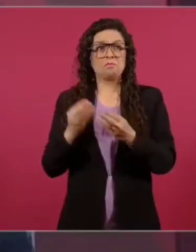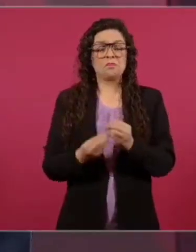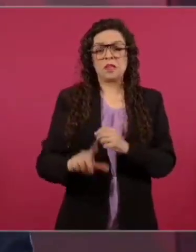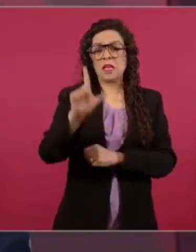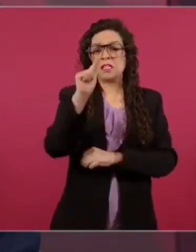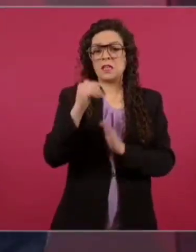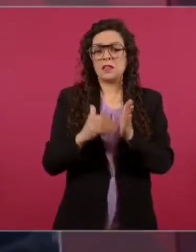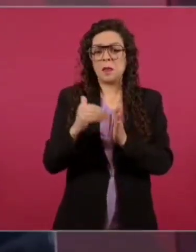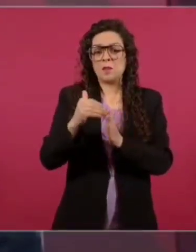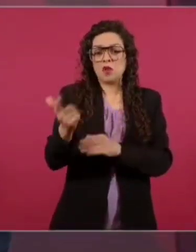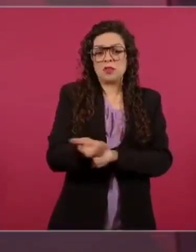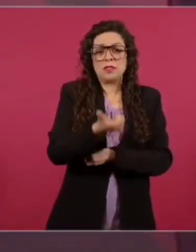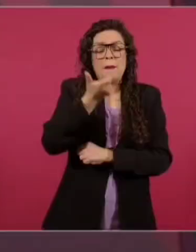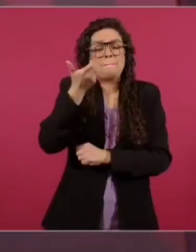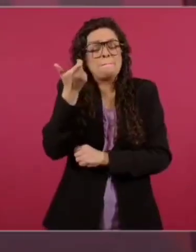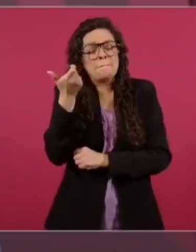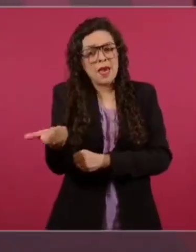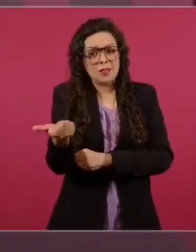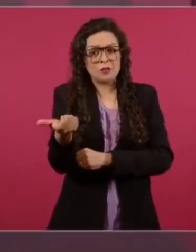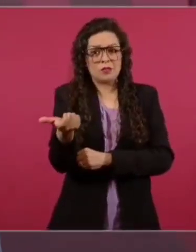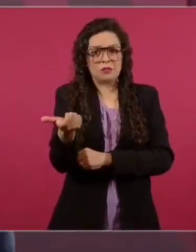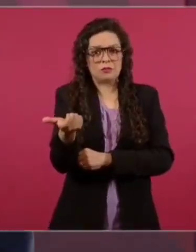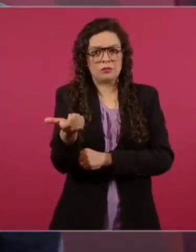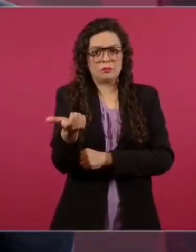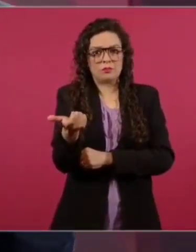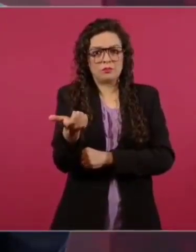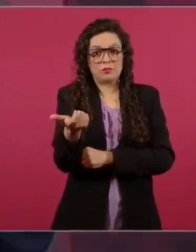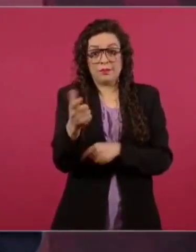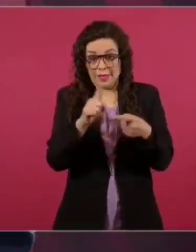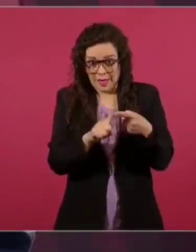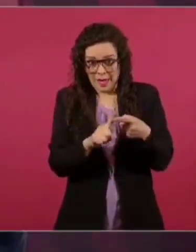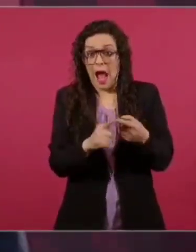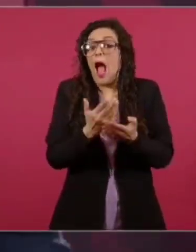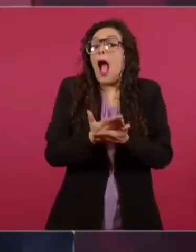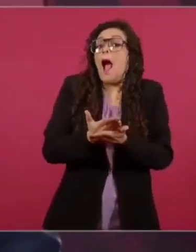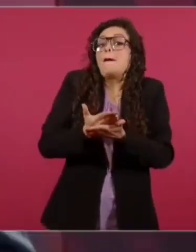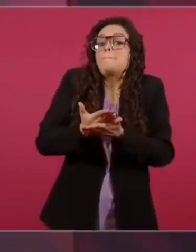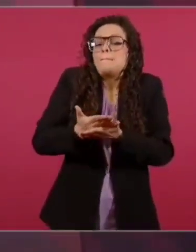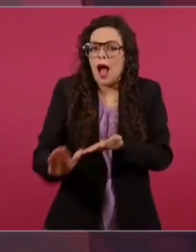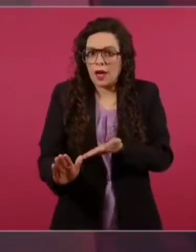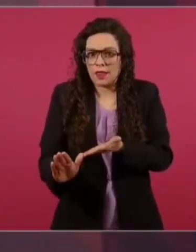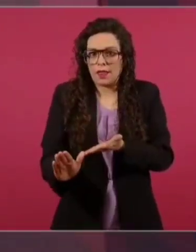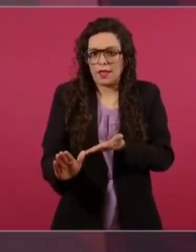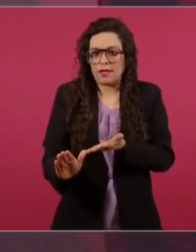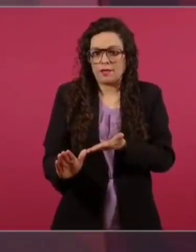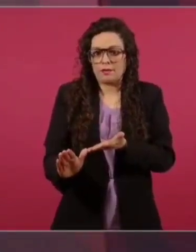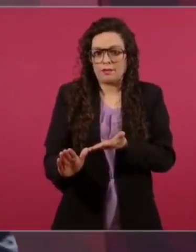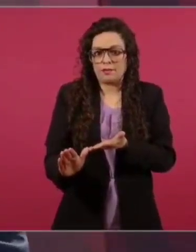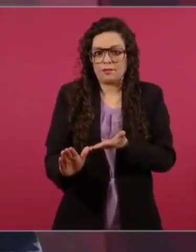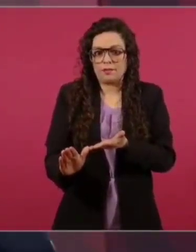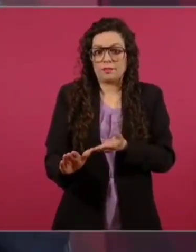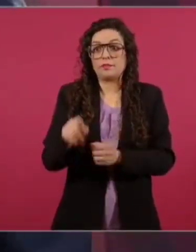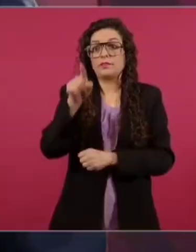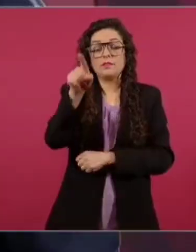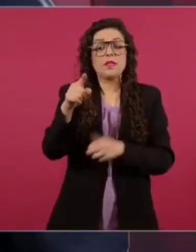más lo que recibe como maestro emérito,